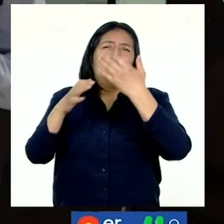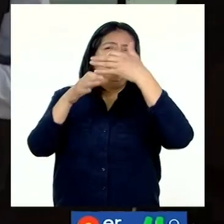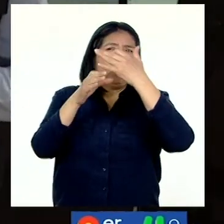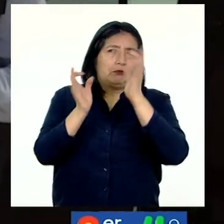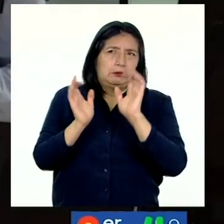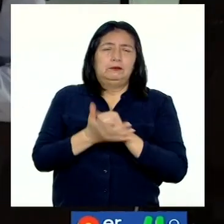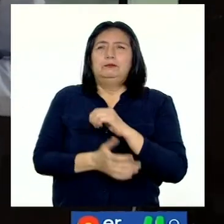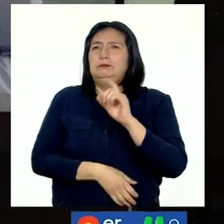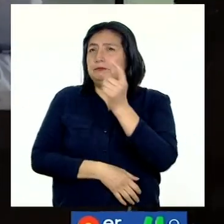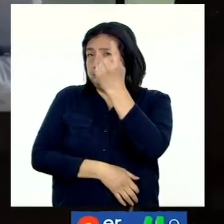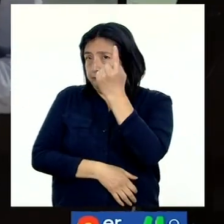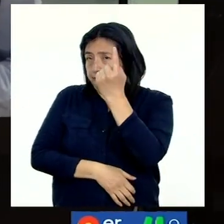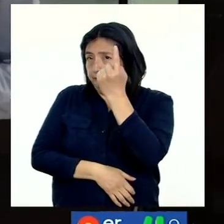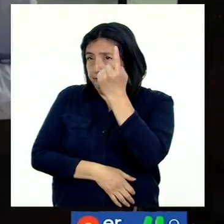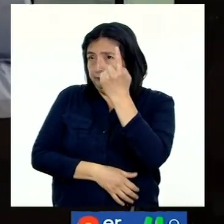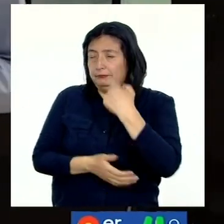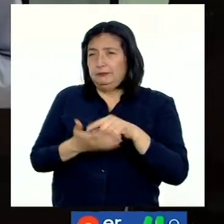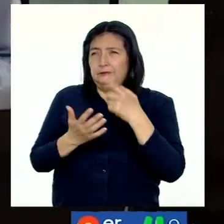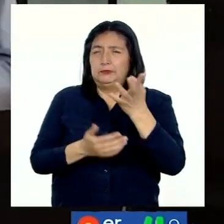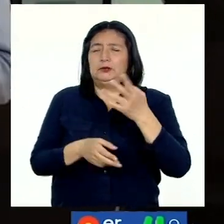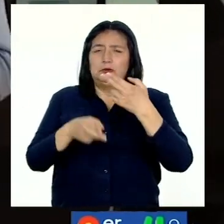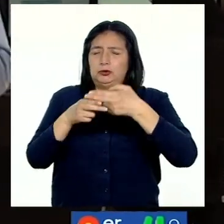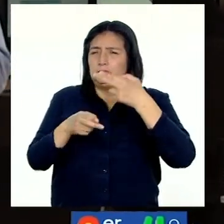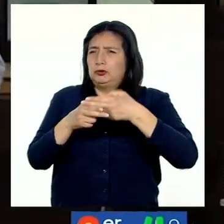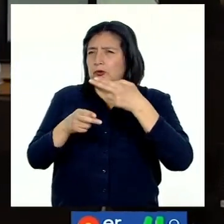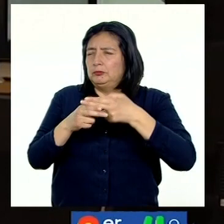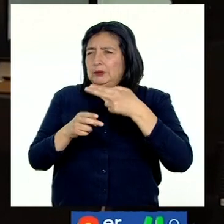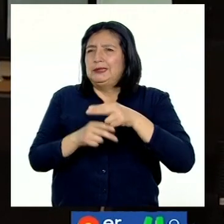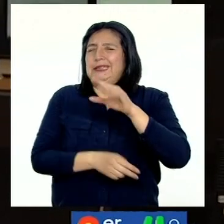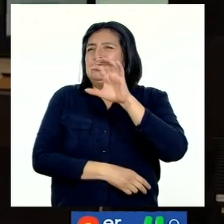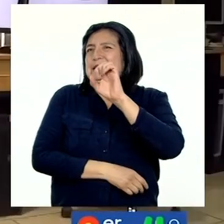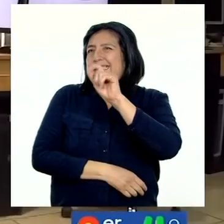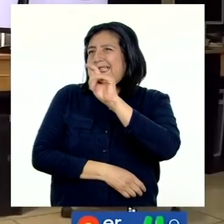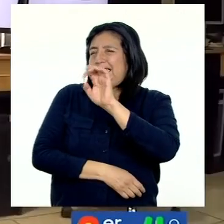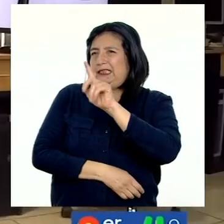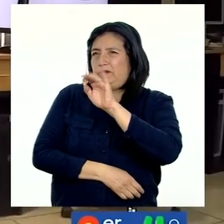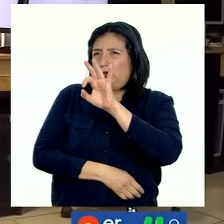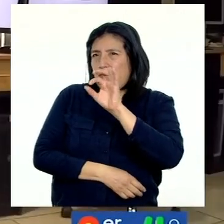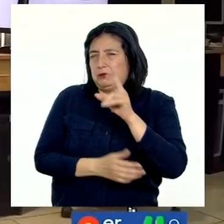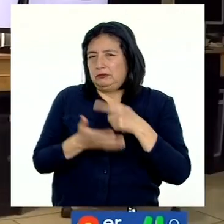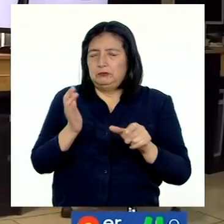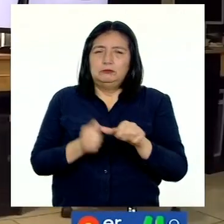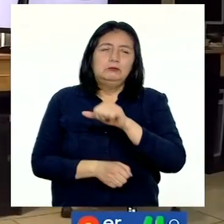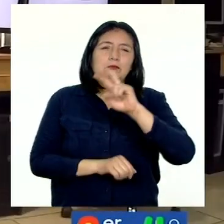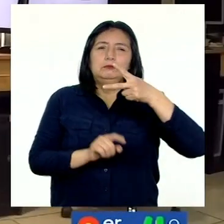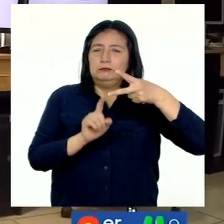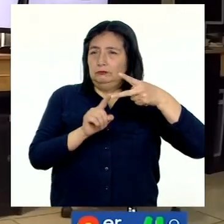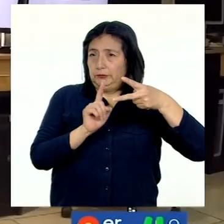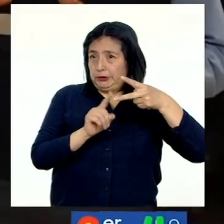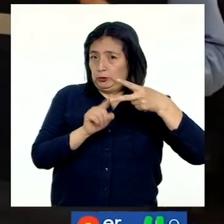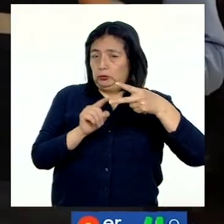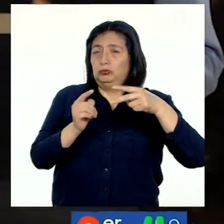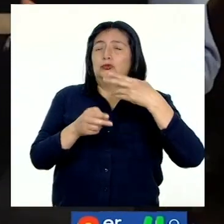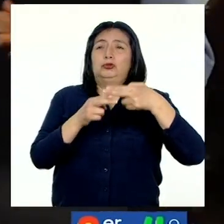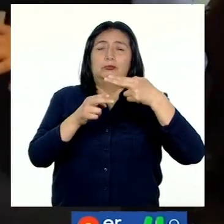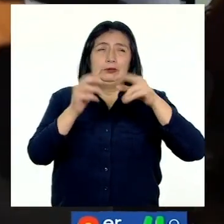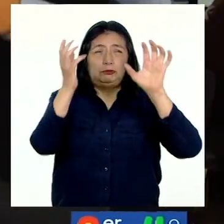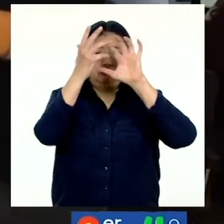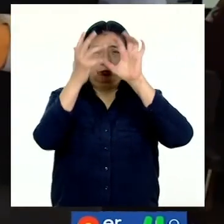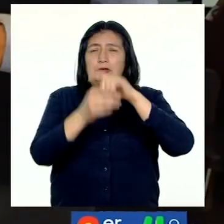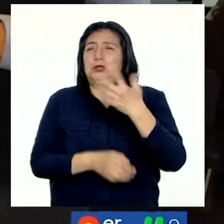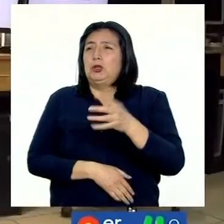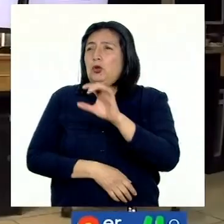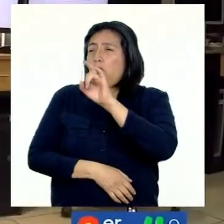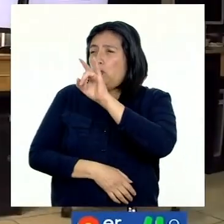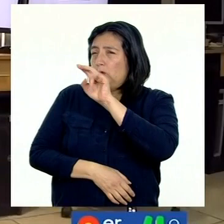La primera de ellas es una nube, las nubes tipo estratiformes. Otro segundo tipo de nube, las nubes tipo